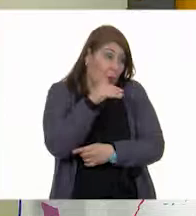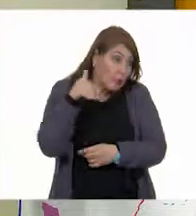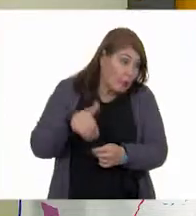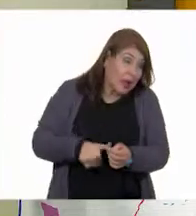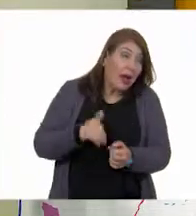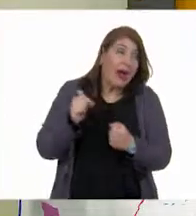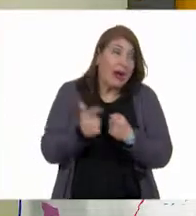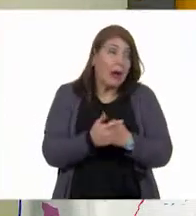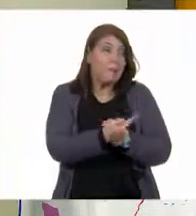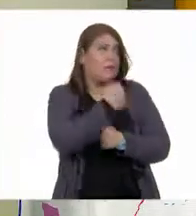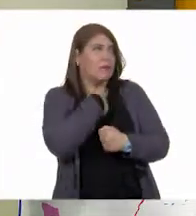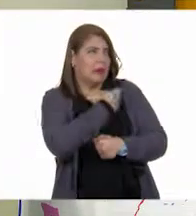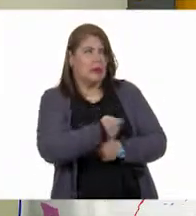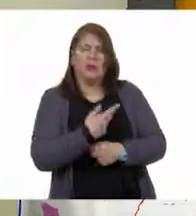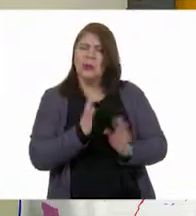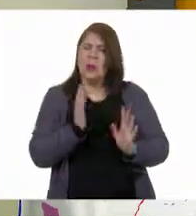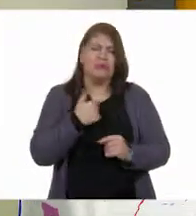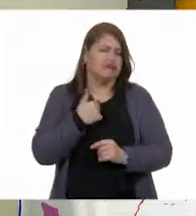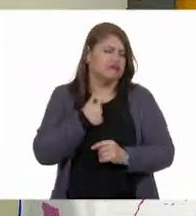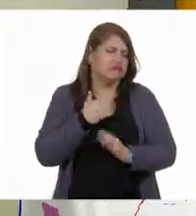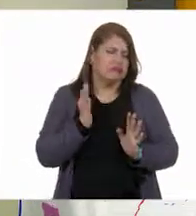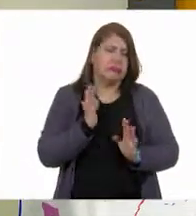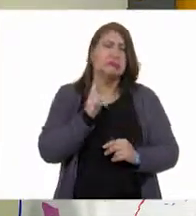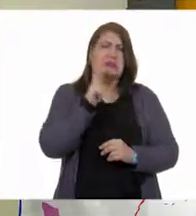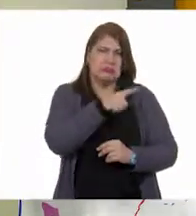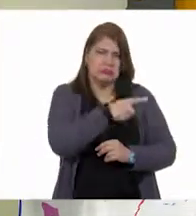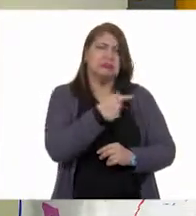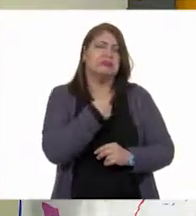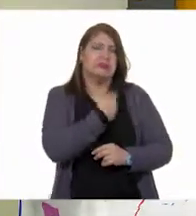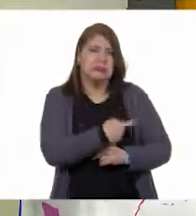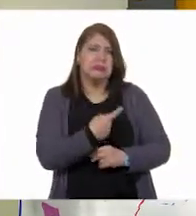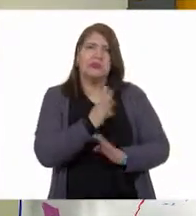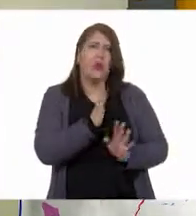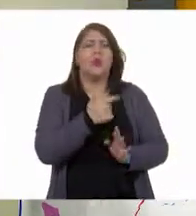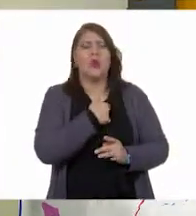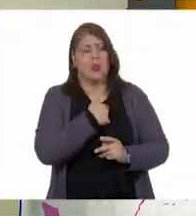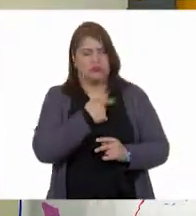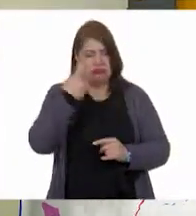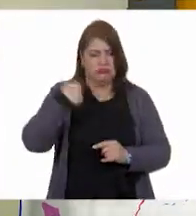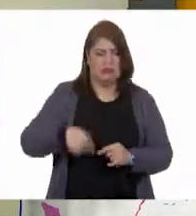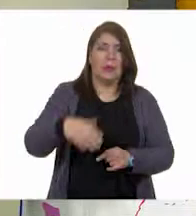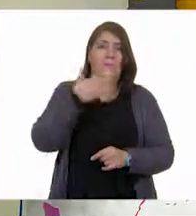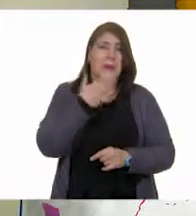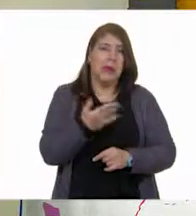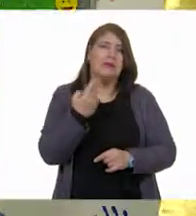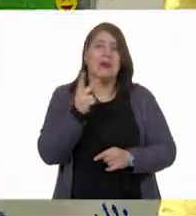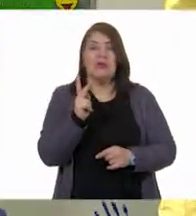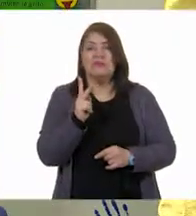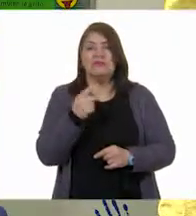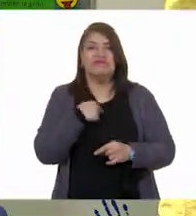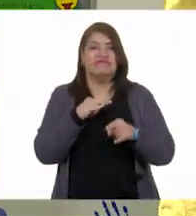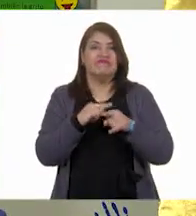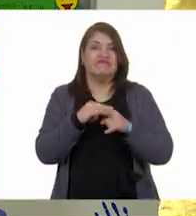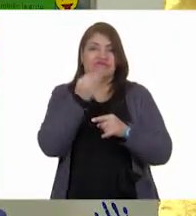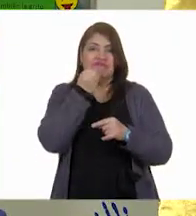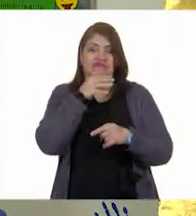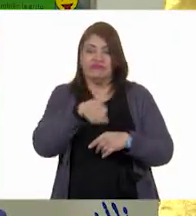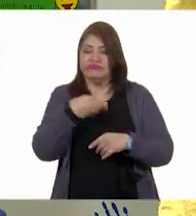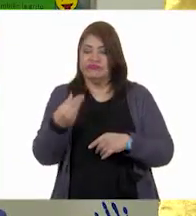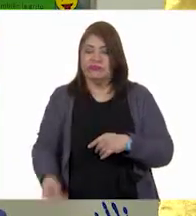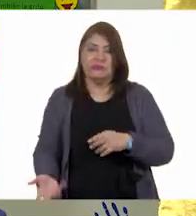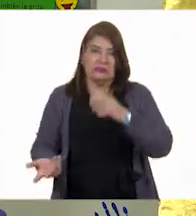lastimado con el balón. le dije, no, sí, fue muy buen compañero. Y le dije que no, que yo estaba bien, pero pues bueno, mi sándwich. Y entonces,